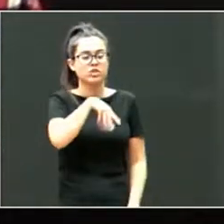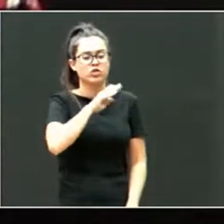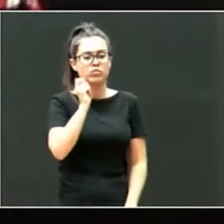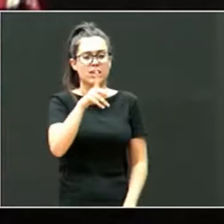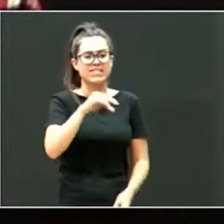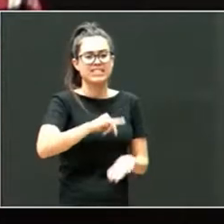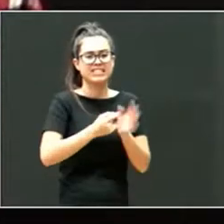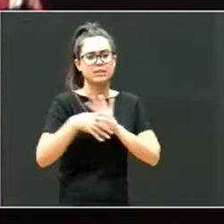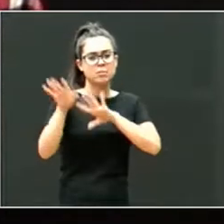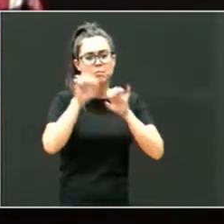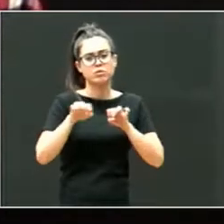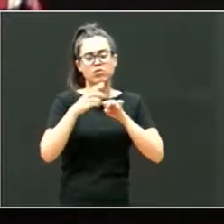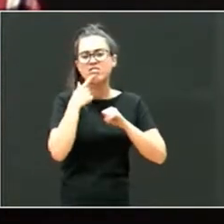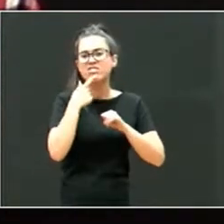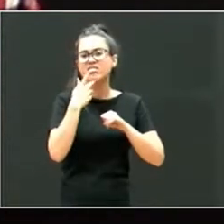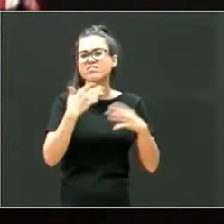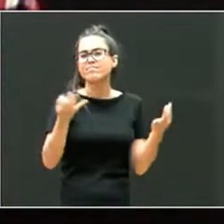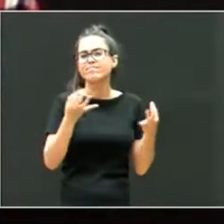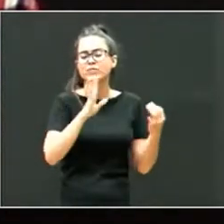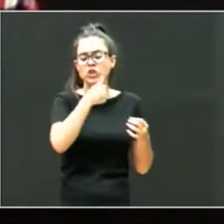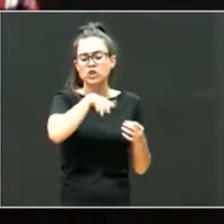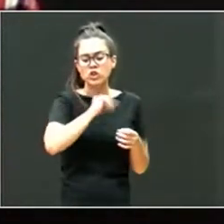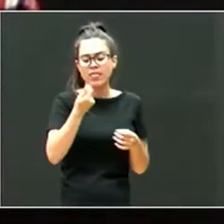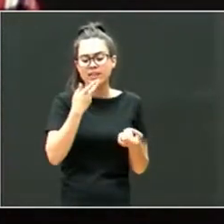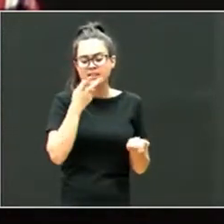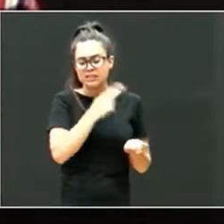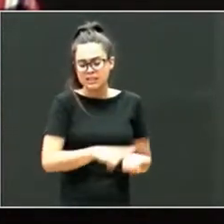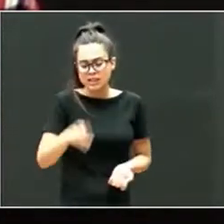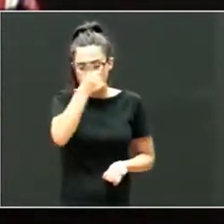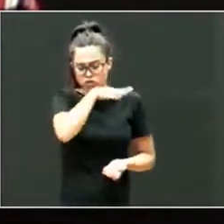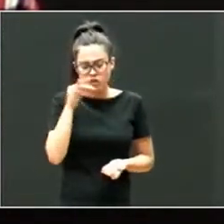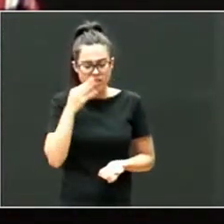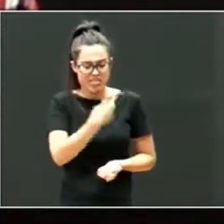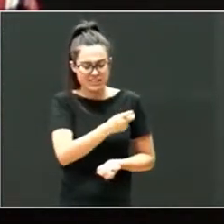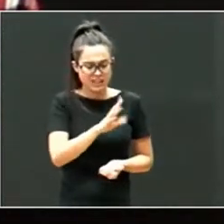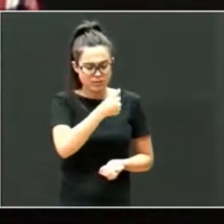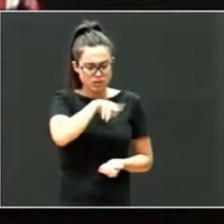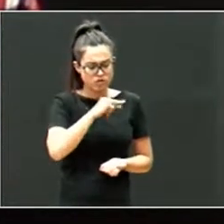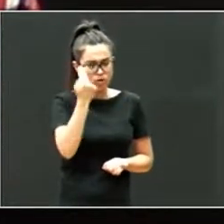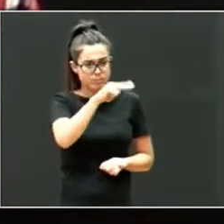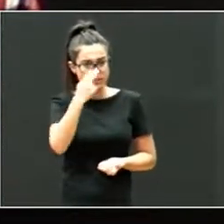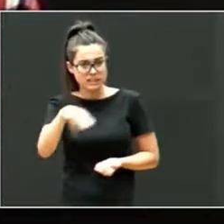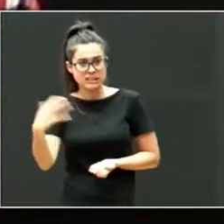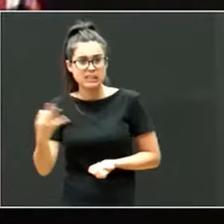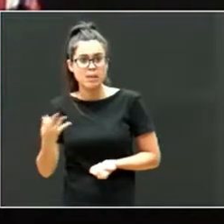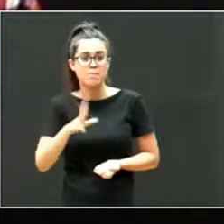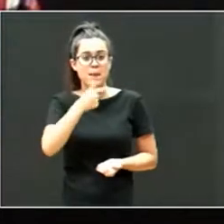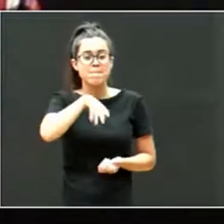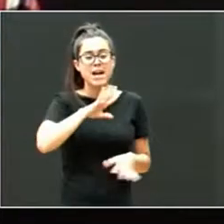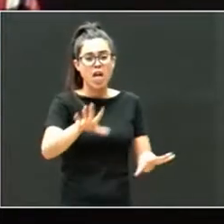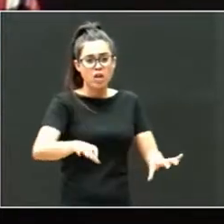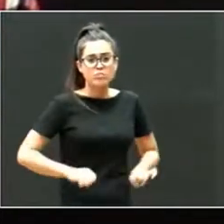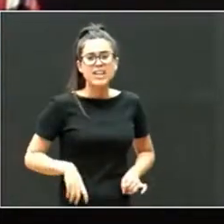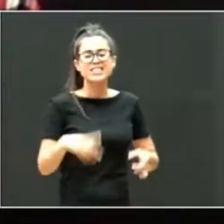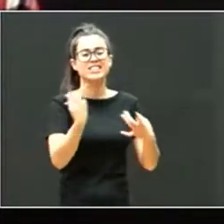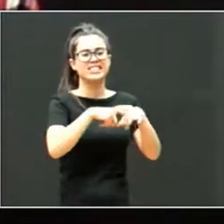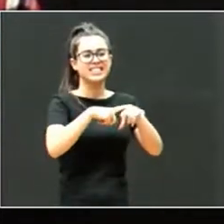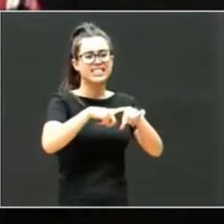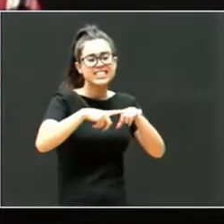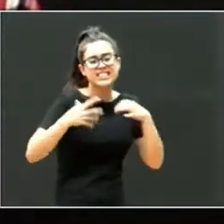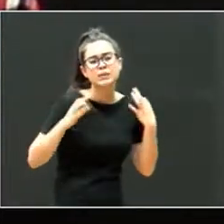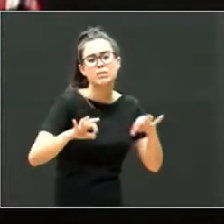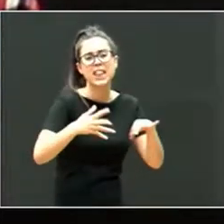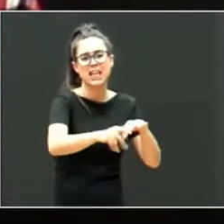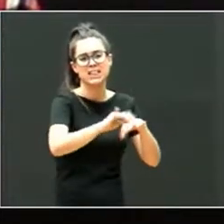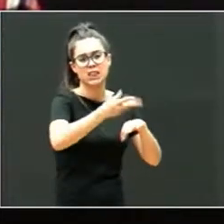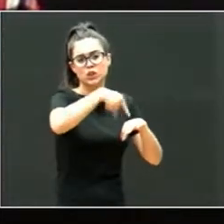hablamos de lo mismo. Hablamos de niños que tienen unas necesidades que hay que respetar. Pero bueno, la adopción también tiene unas peculiaridades que muchas veces no se tienen en